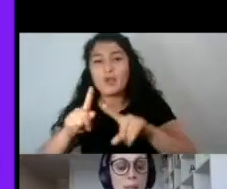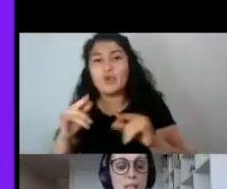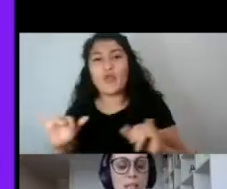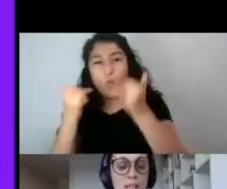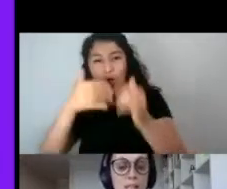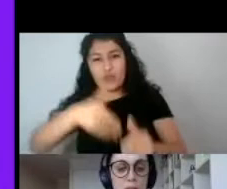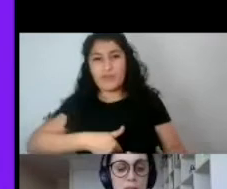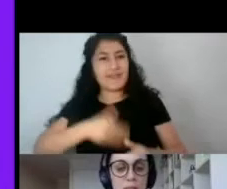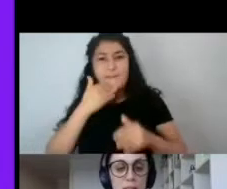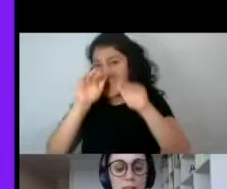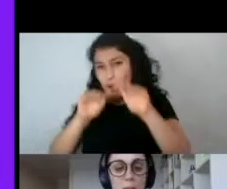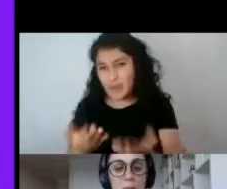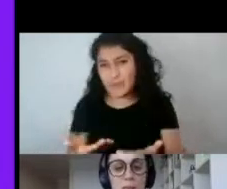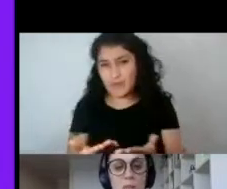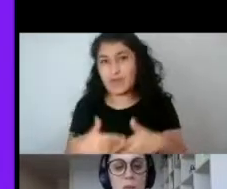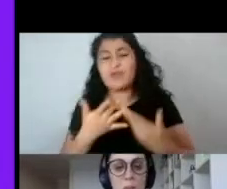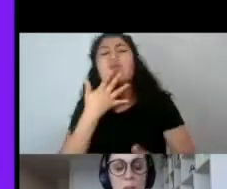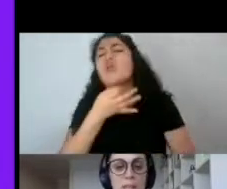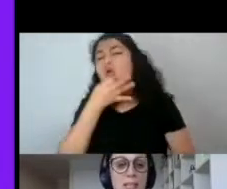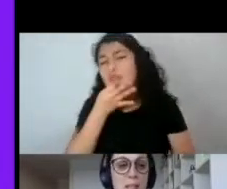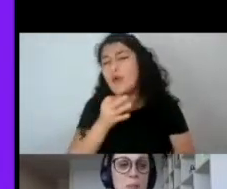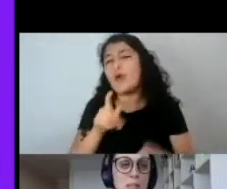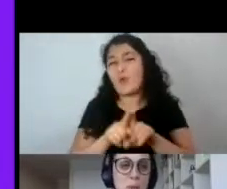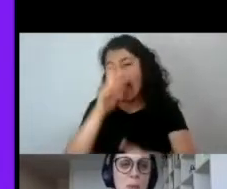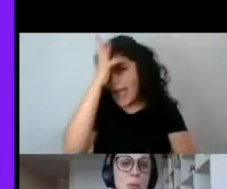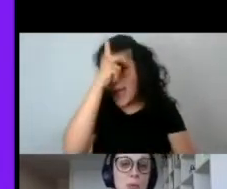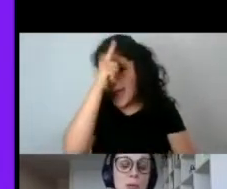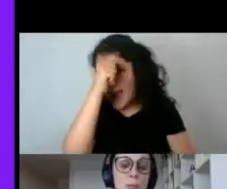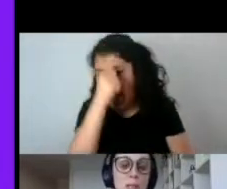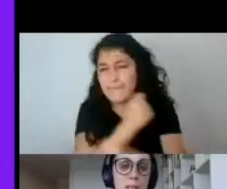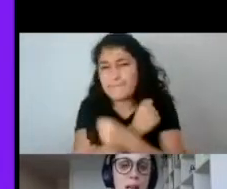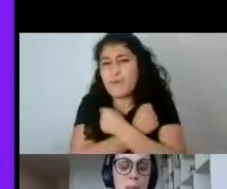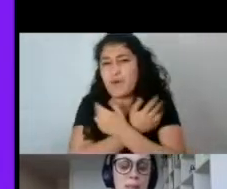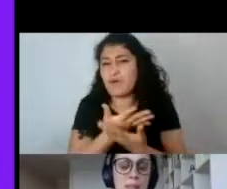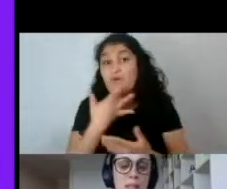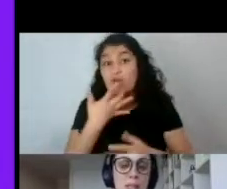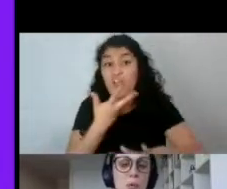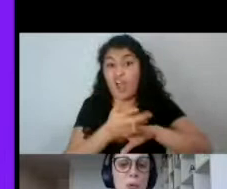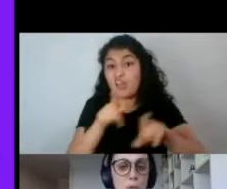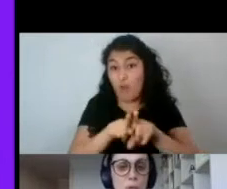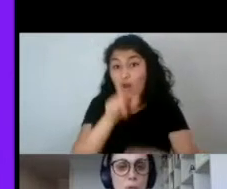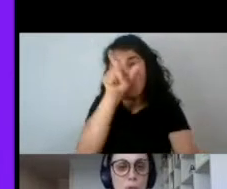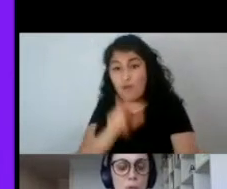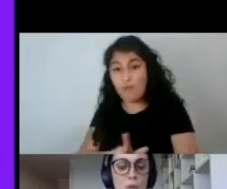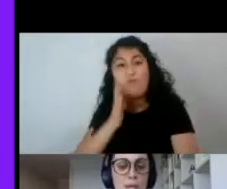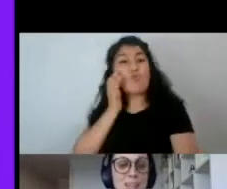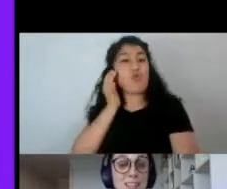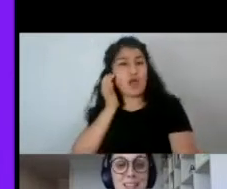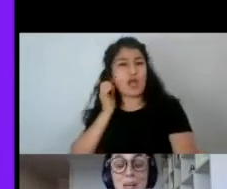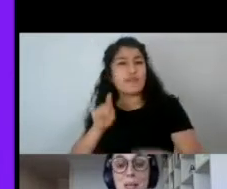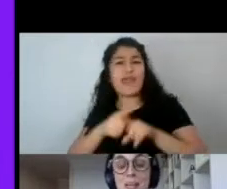¿Y por qué insisto en esta idea del amor romántico? Bueno, porque aquí también se está construyendo una feminidad a partir de un otro. Como